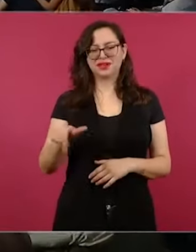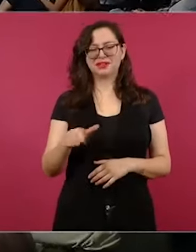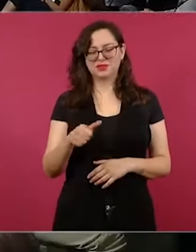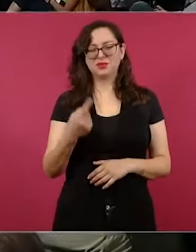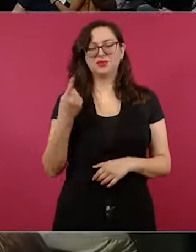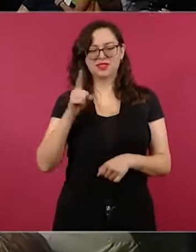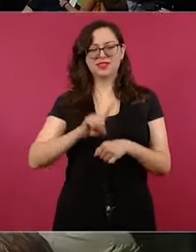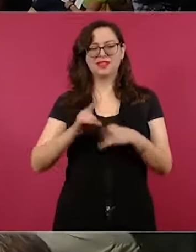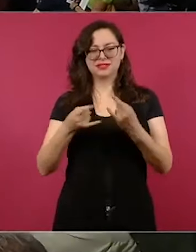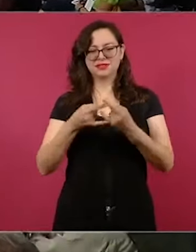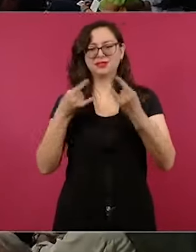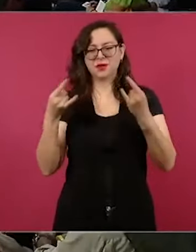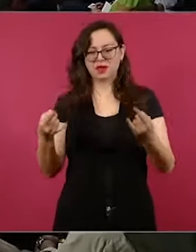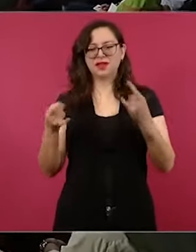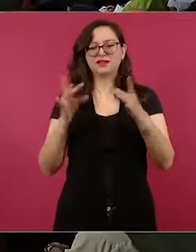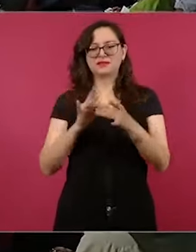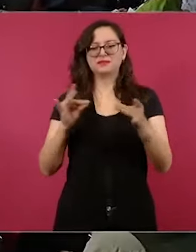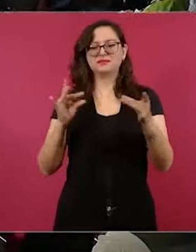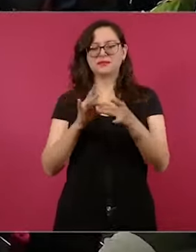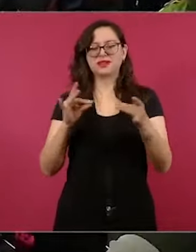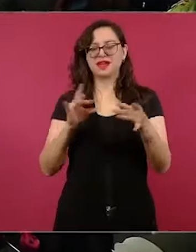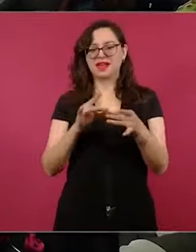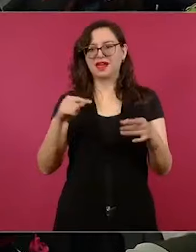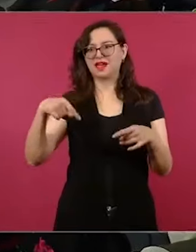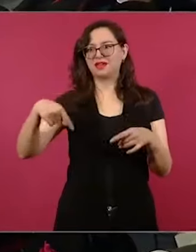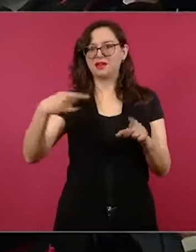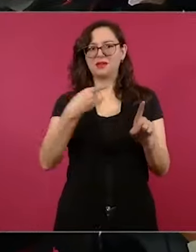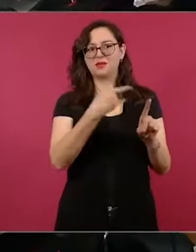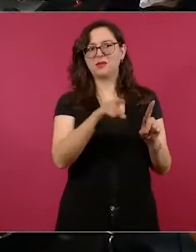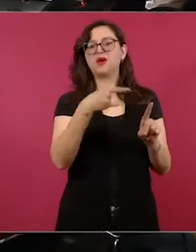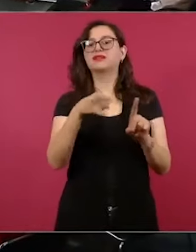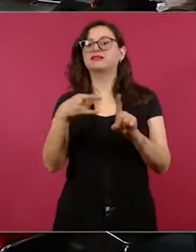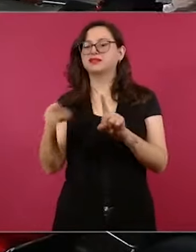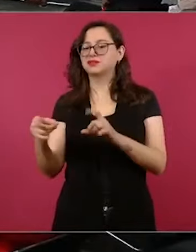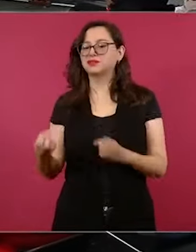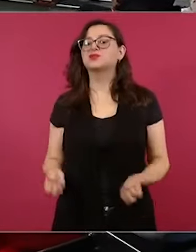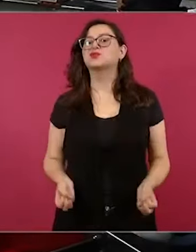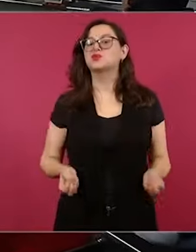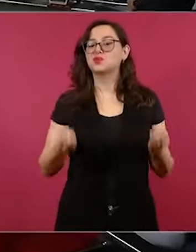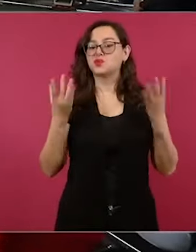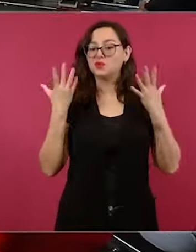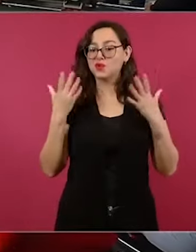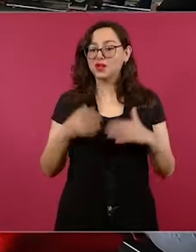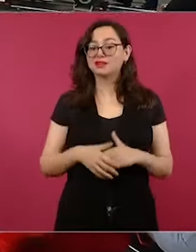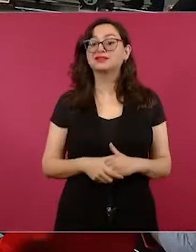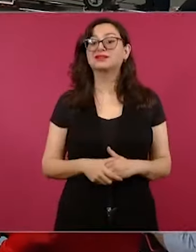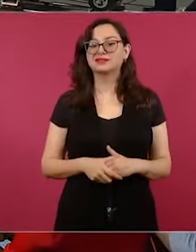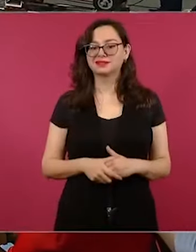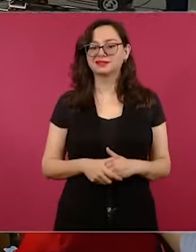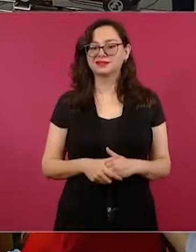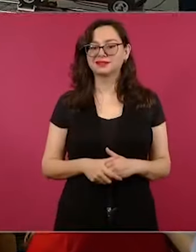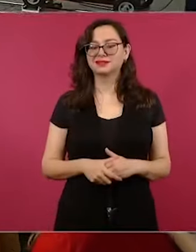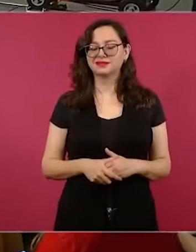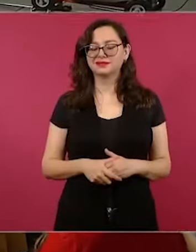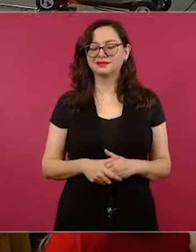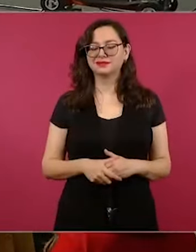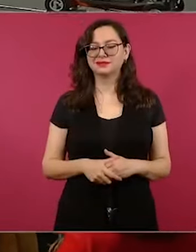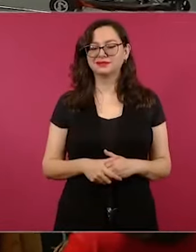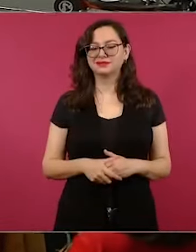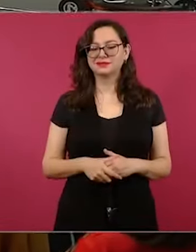un día se las voy a contar de las puertas y de las trancas que ponían por dentro,